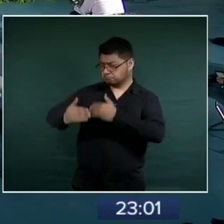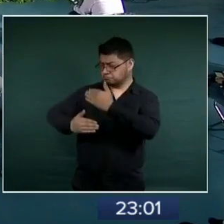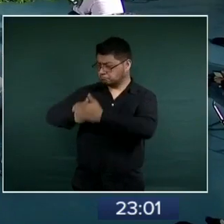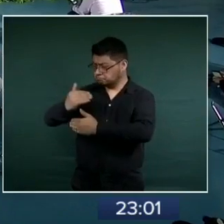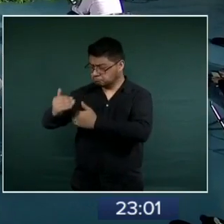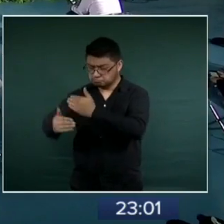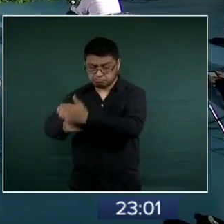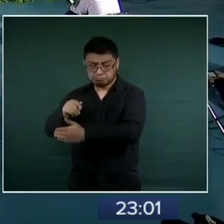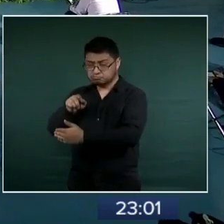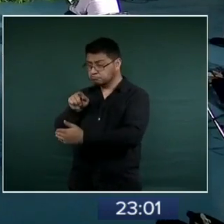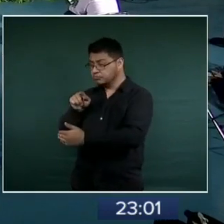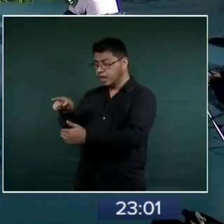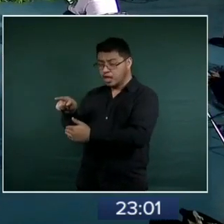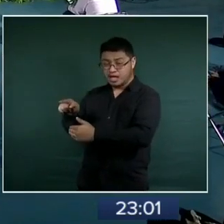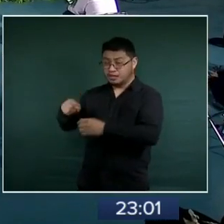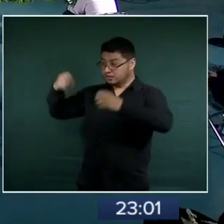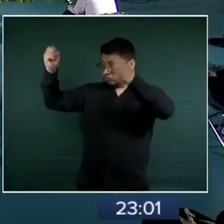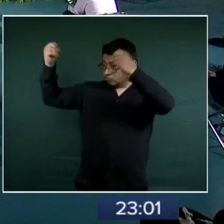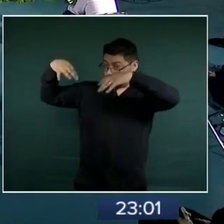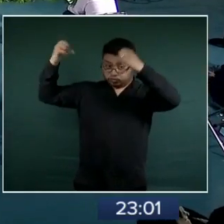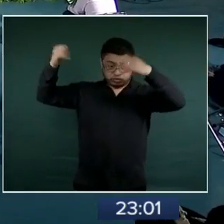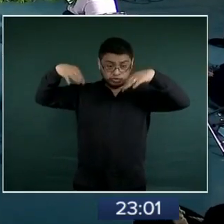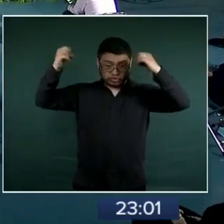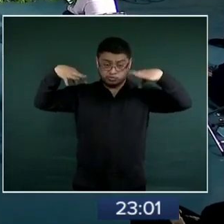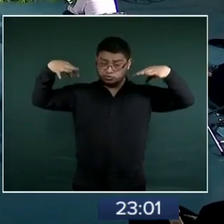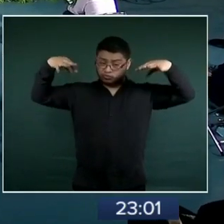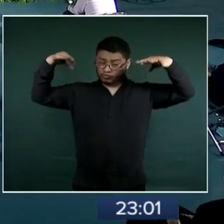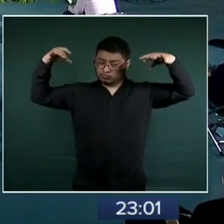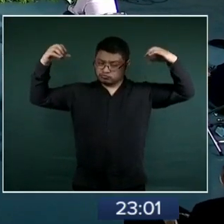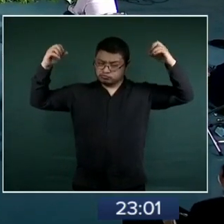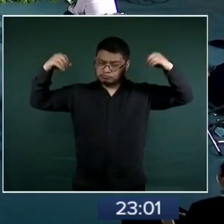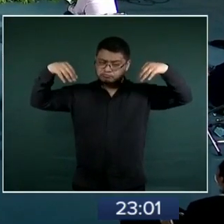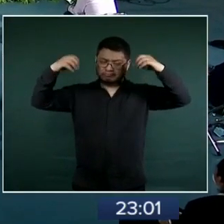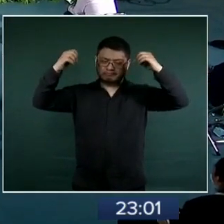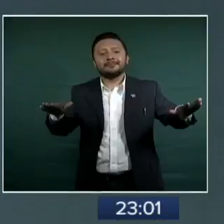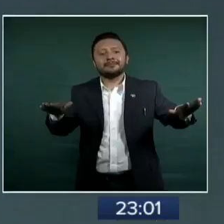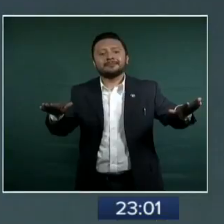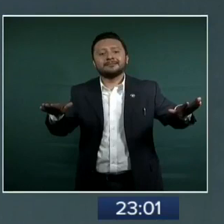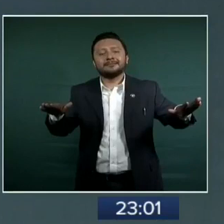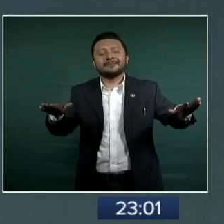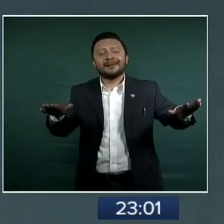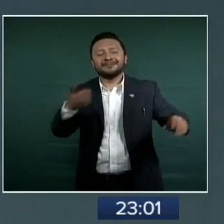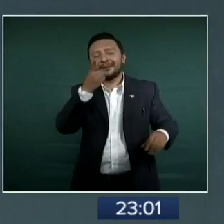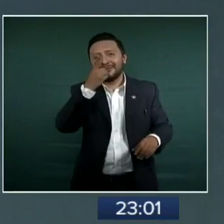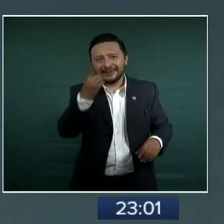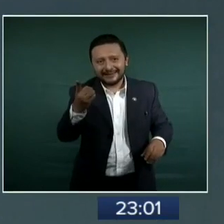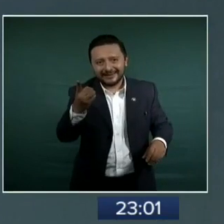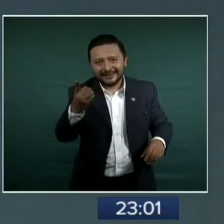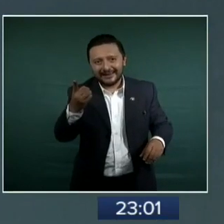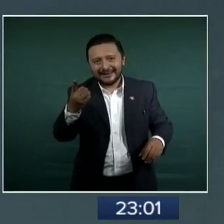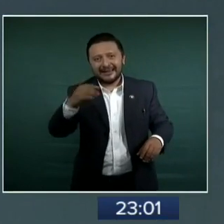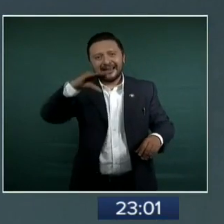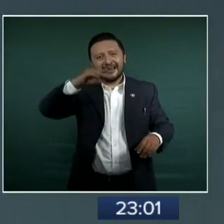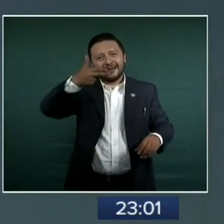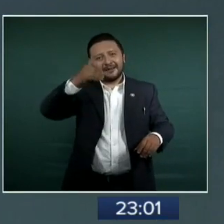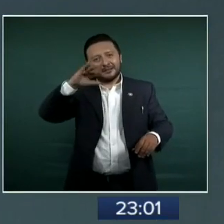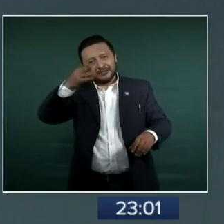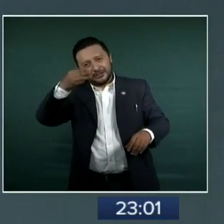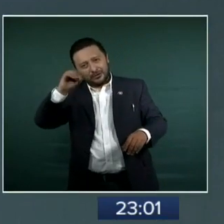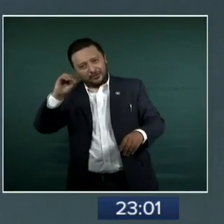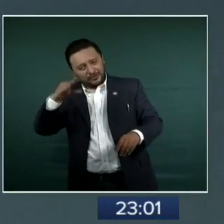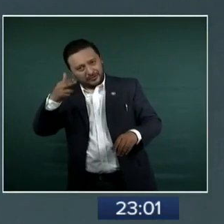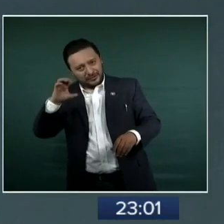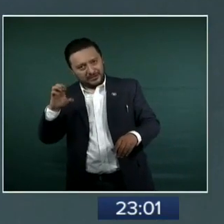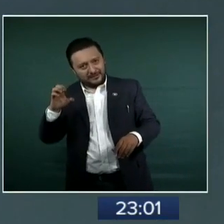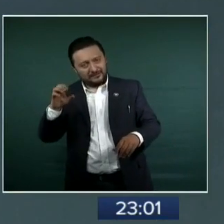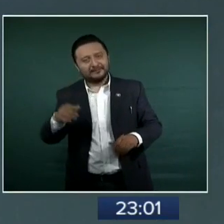este mal tiempo, como diría Chico Che, mi paisano.